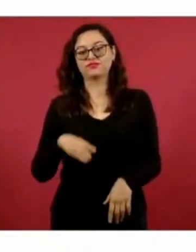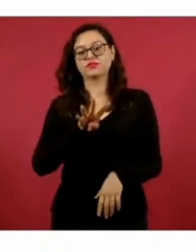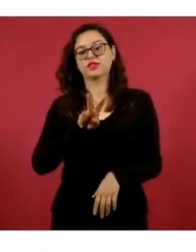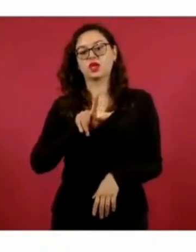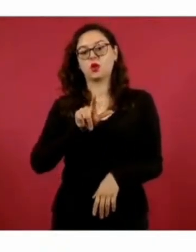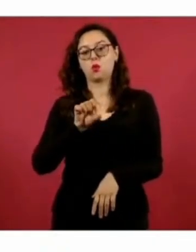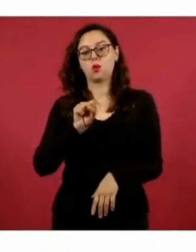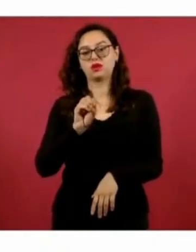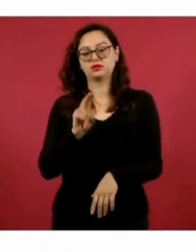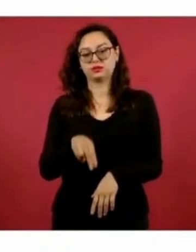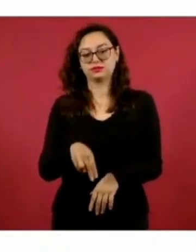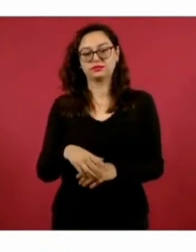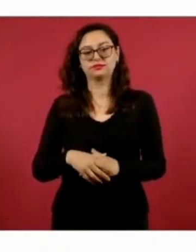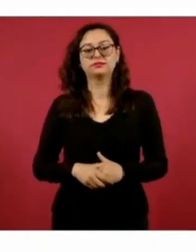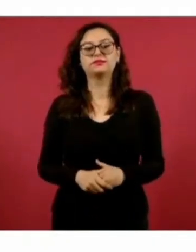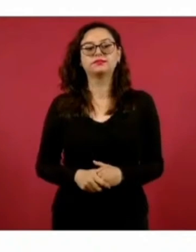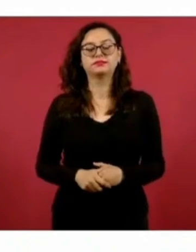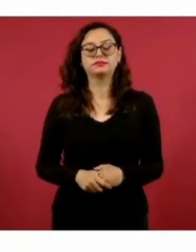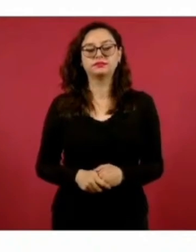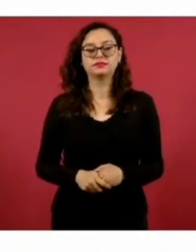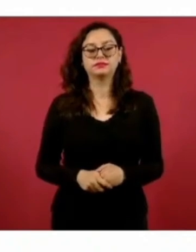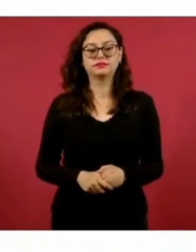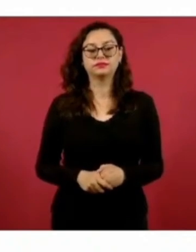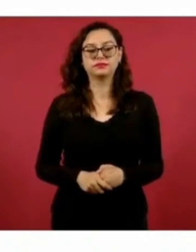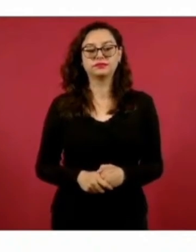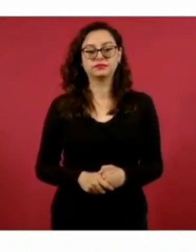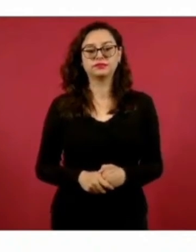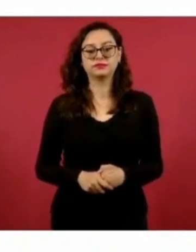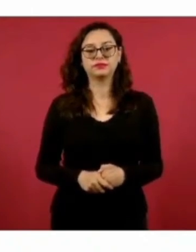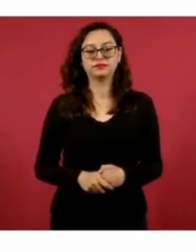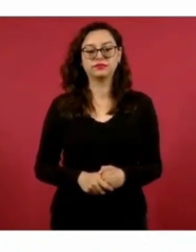del presidente Wilson, Warren Wilson, 24.